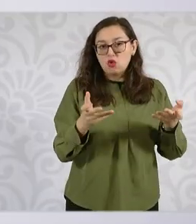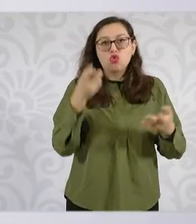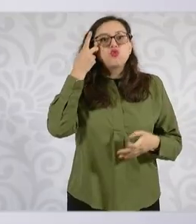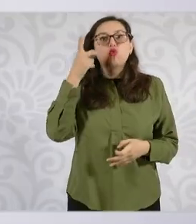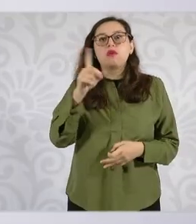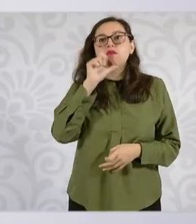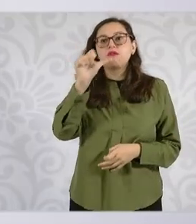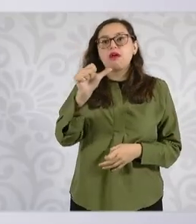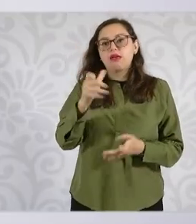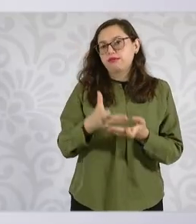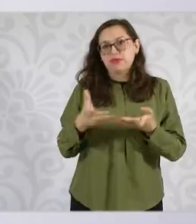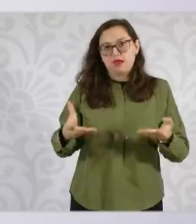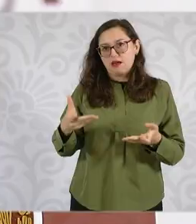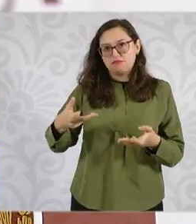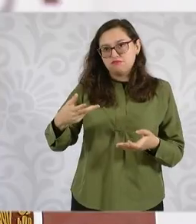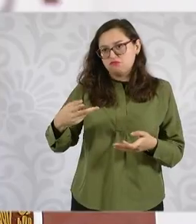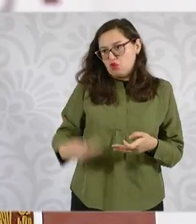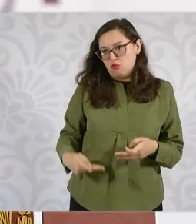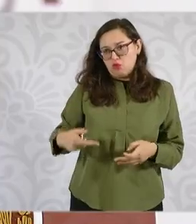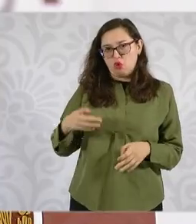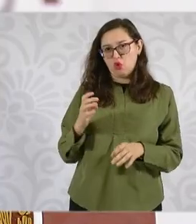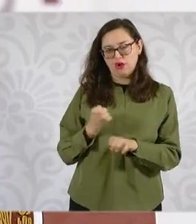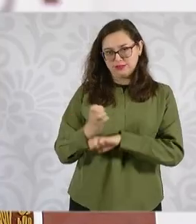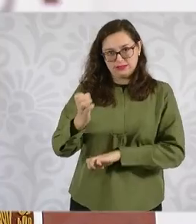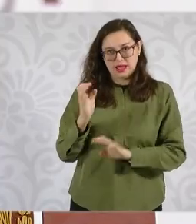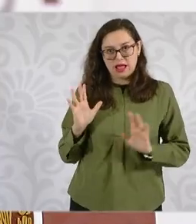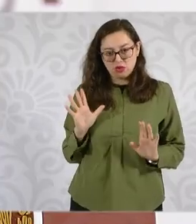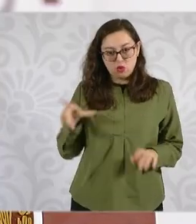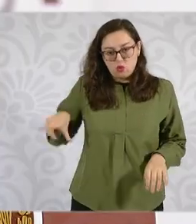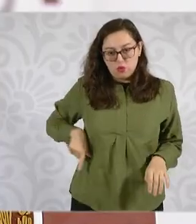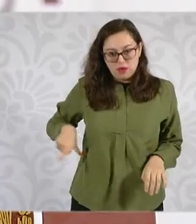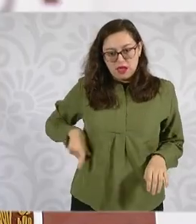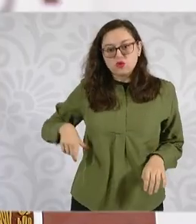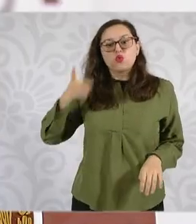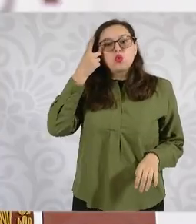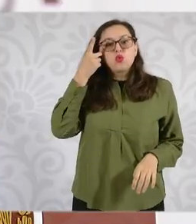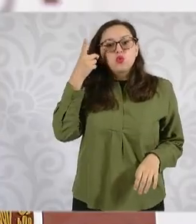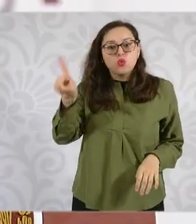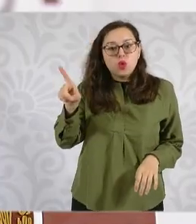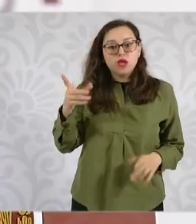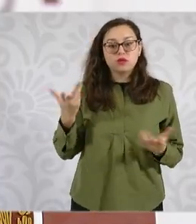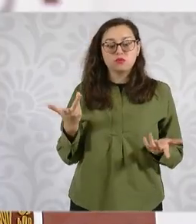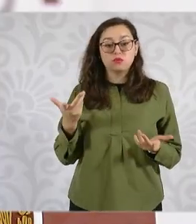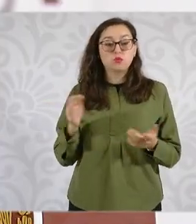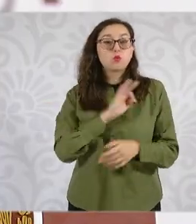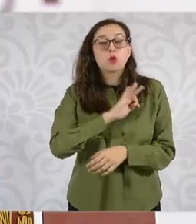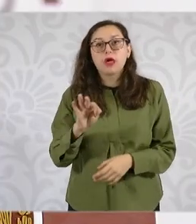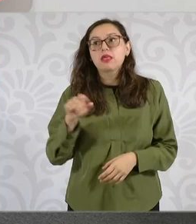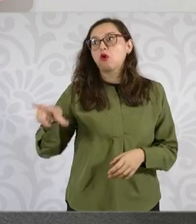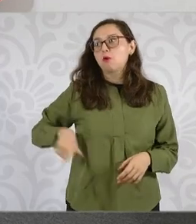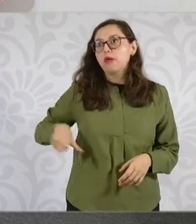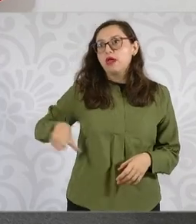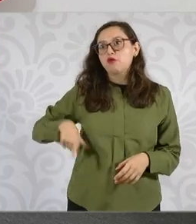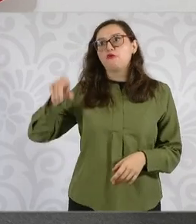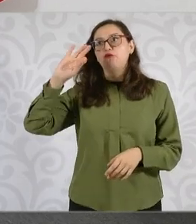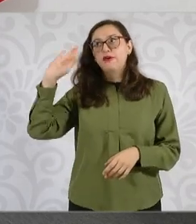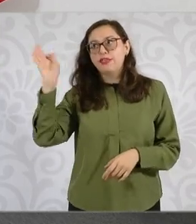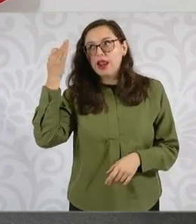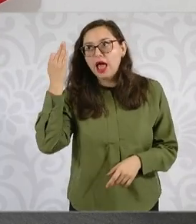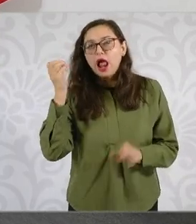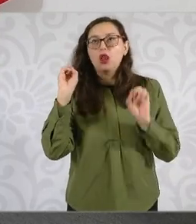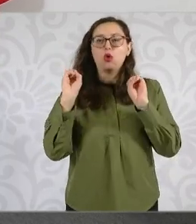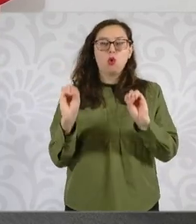territorial, quiere decir un terreno, un terreno que es del gobierno federal, de distintas